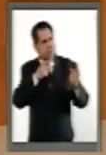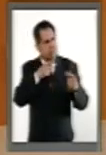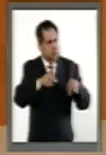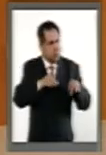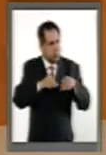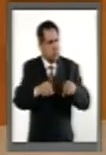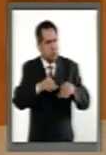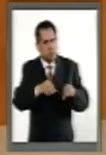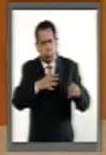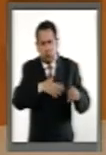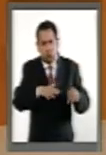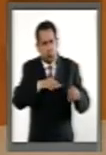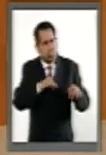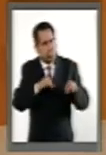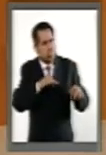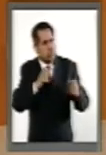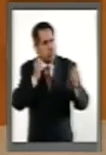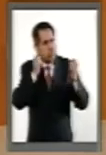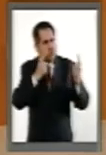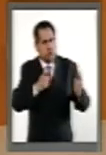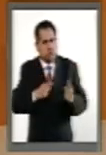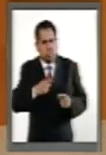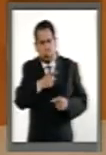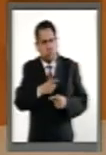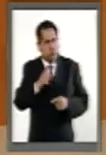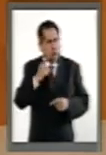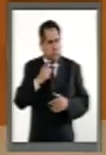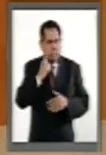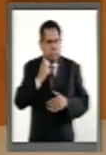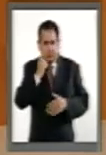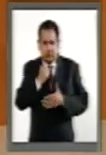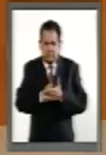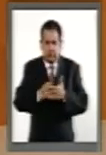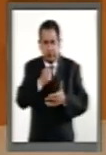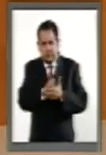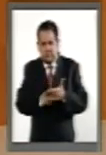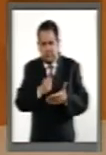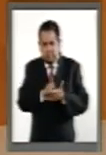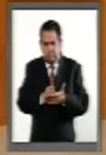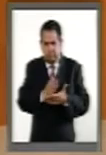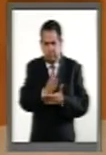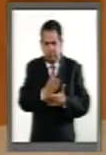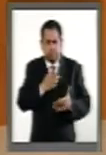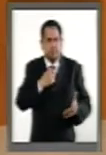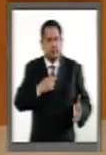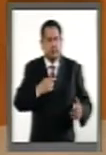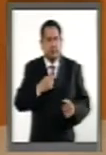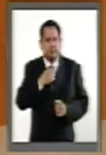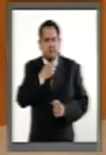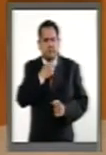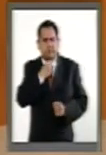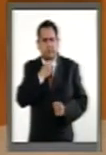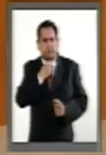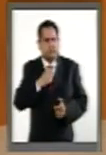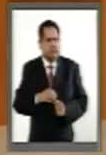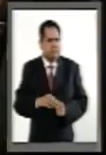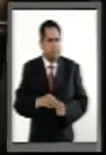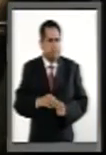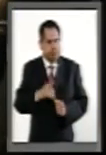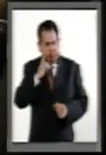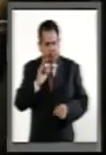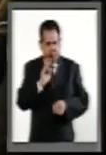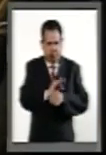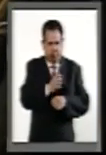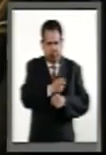y por tu lucha en favor de los derechos de las personas con